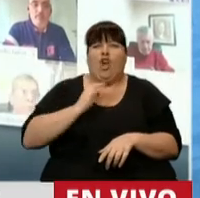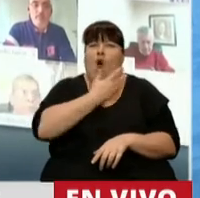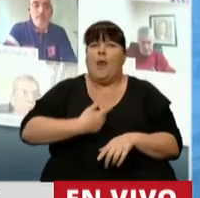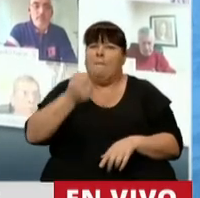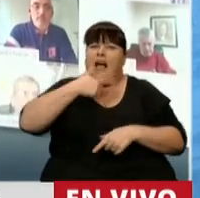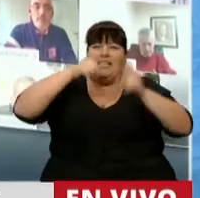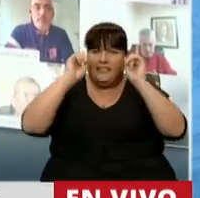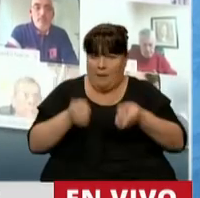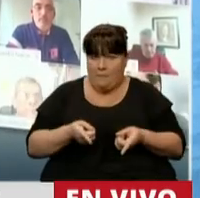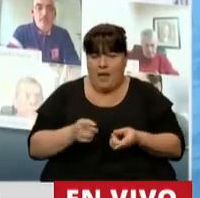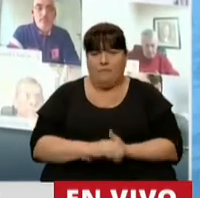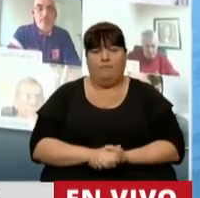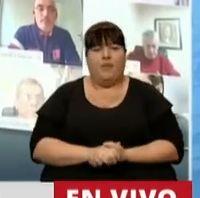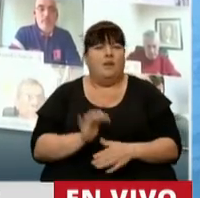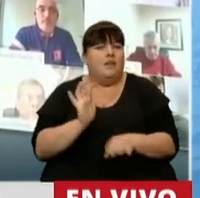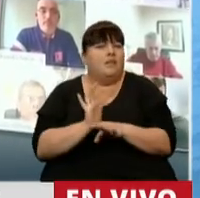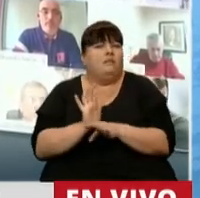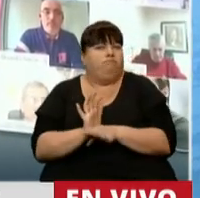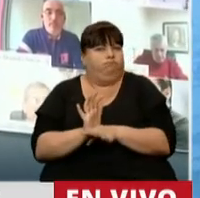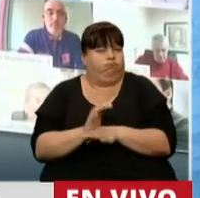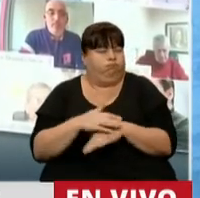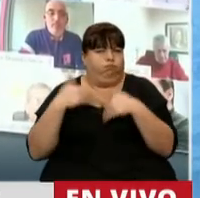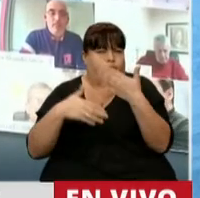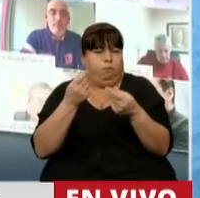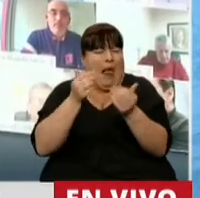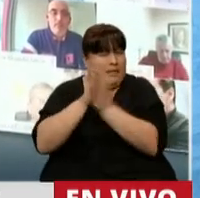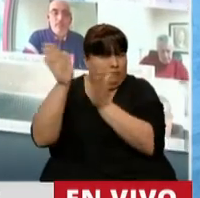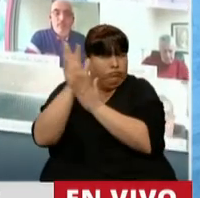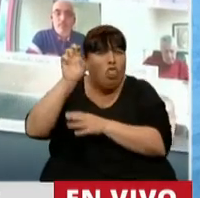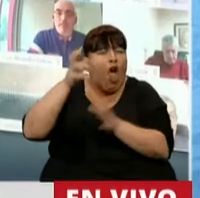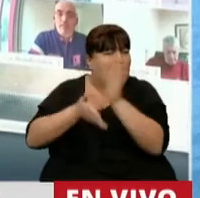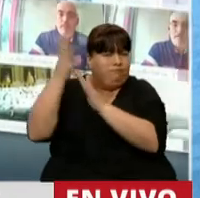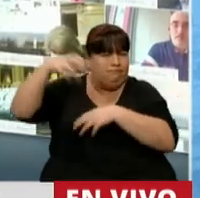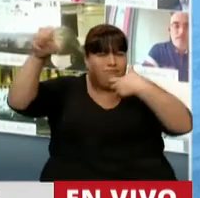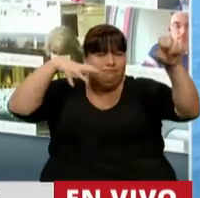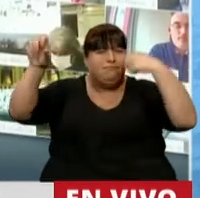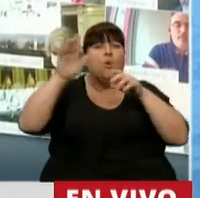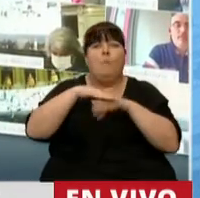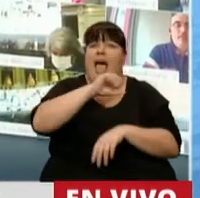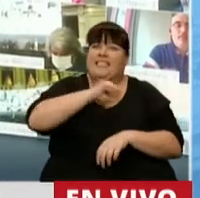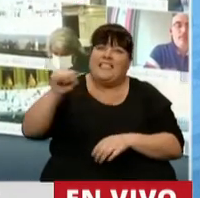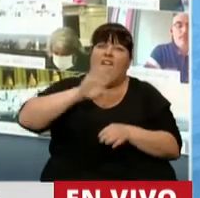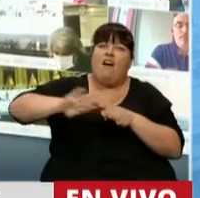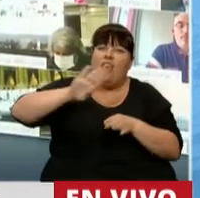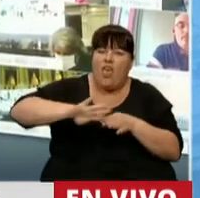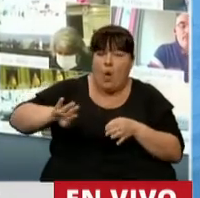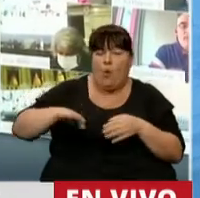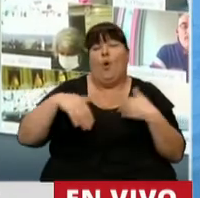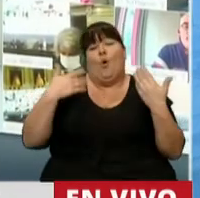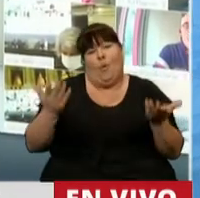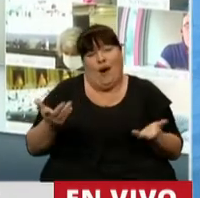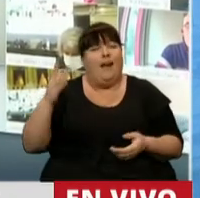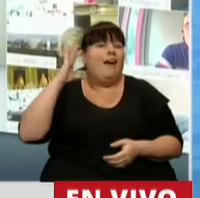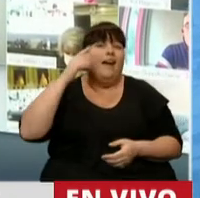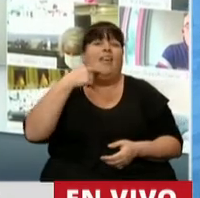del gobierno de Macri, que ha sido acelerada la fuga de capitales a partir de esa estafa del endeudamiento. Y bueno, por eso